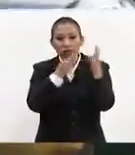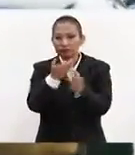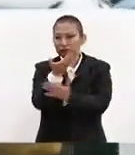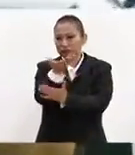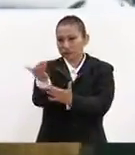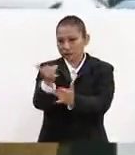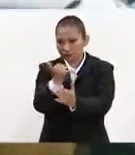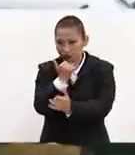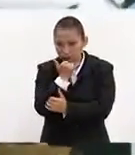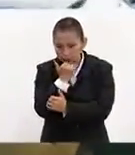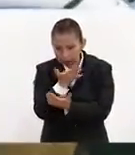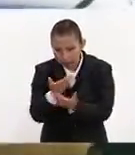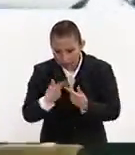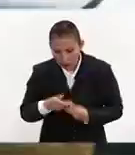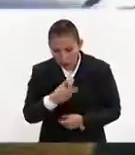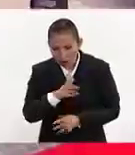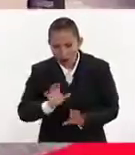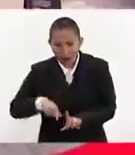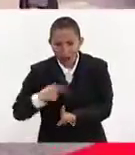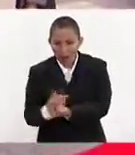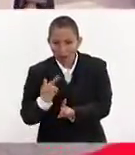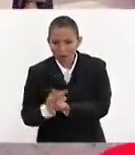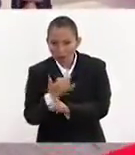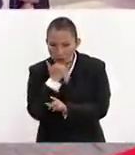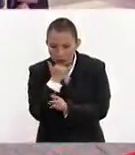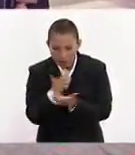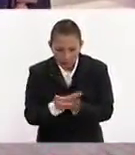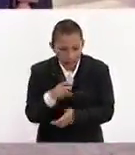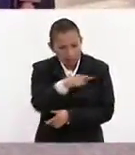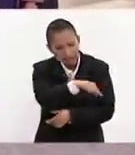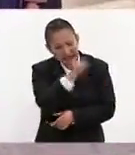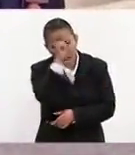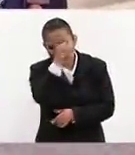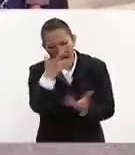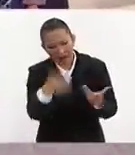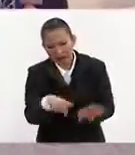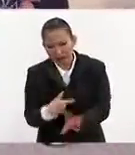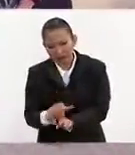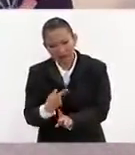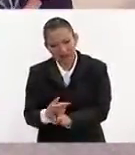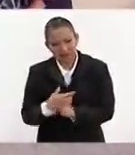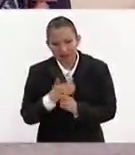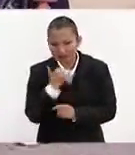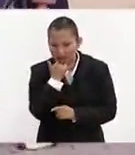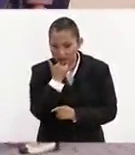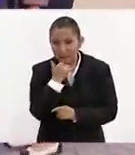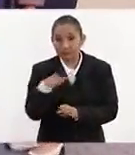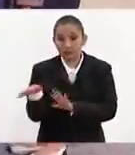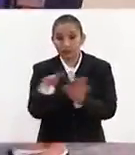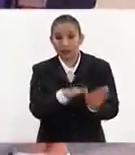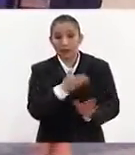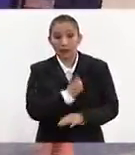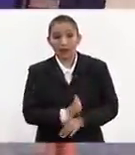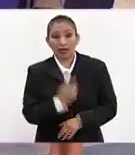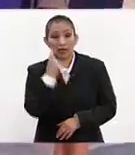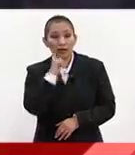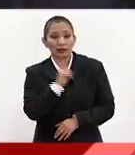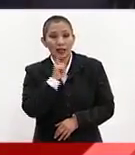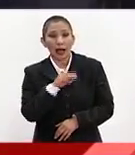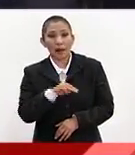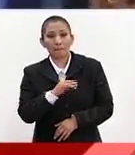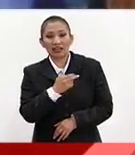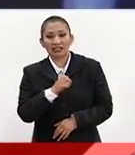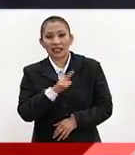pedir perdón a las víctimas de abusos por parte de los sacerdotes. La presidenta Michelle Bachelet lo